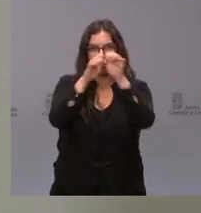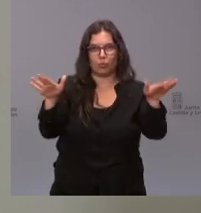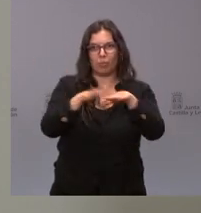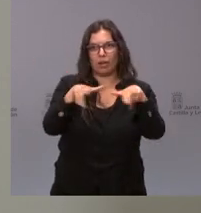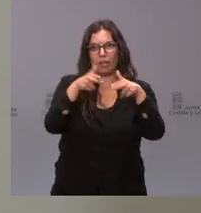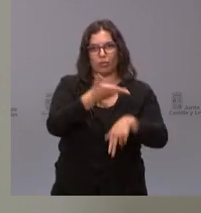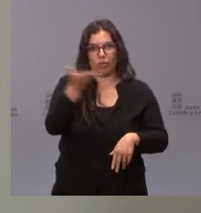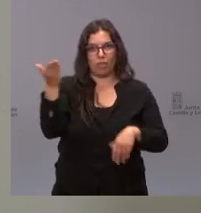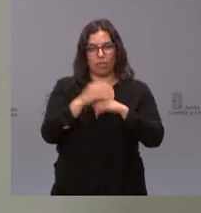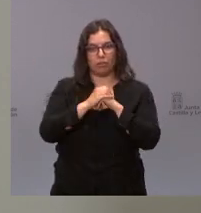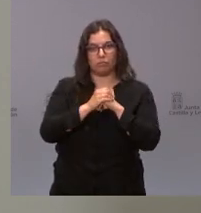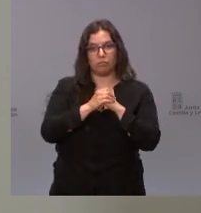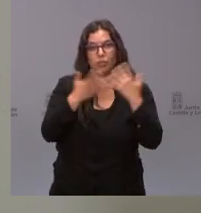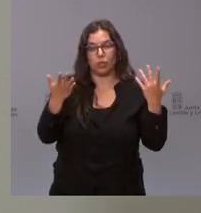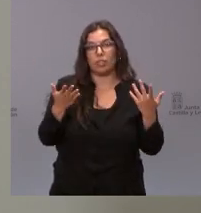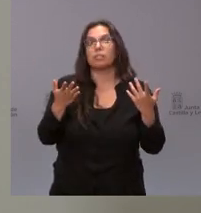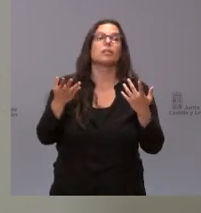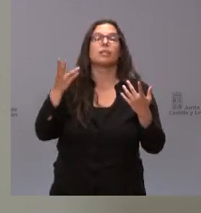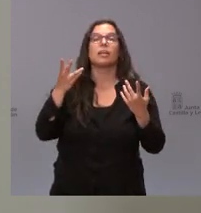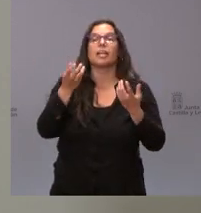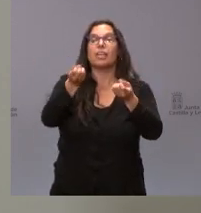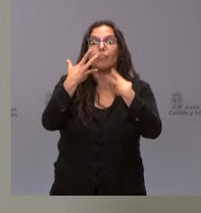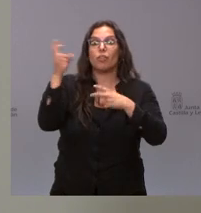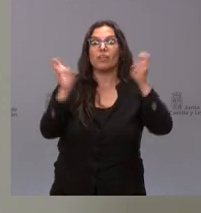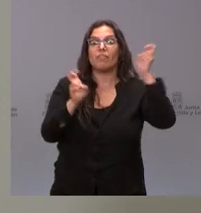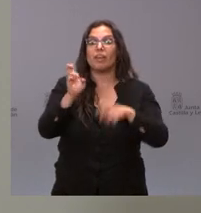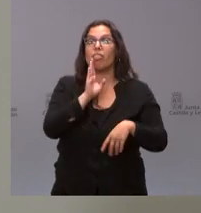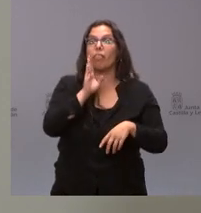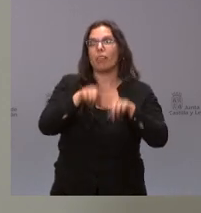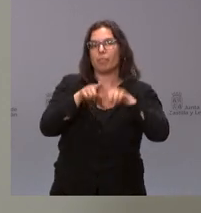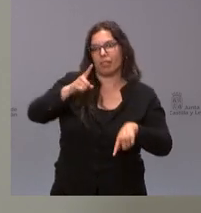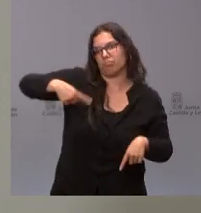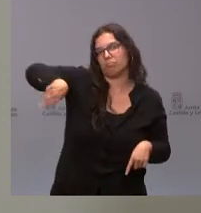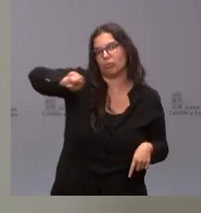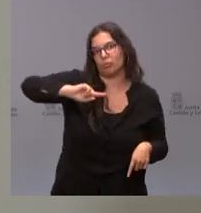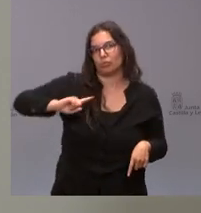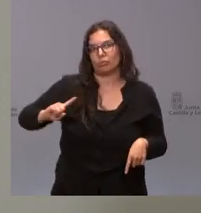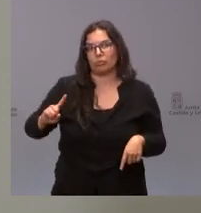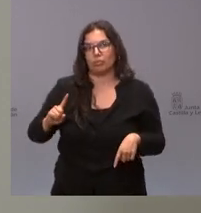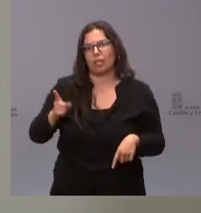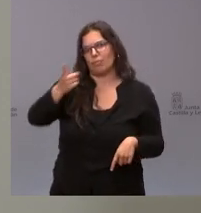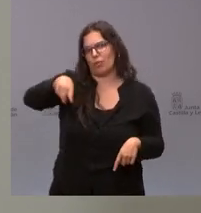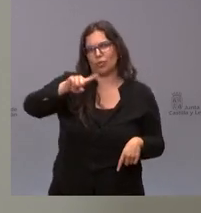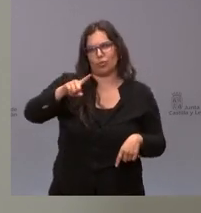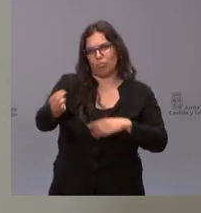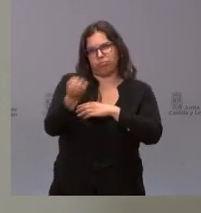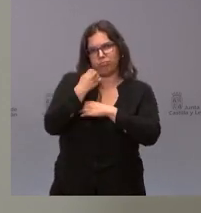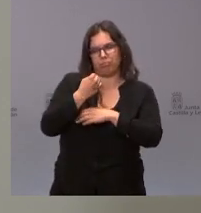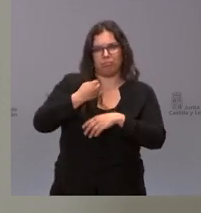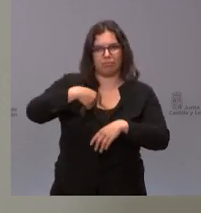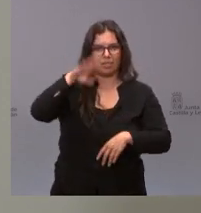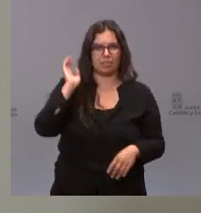ciudadanos y por tanto las fuentes y las búsquedas de información las hacen ustedes y son para ello muchos más hábiles y capaces de lo que soy yo